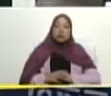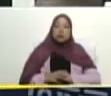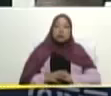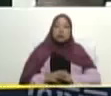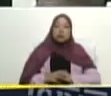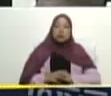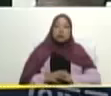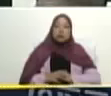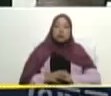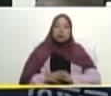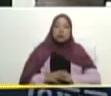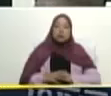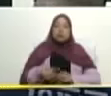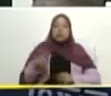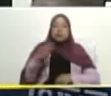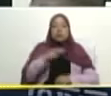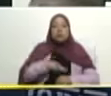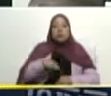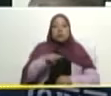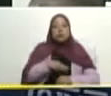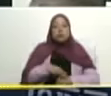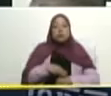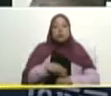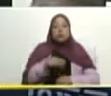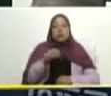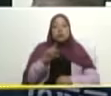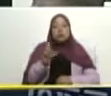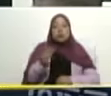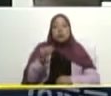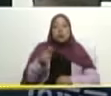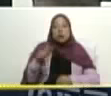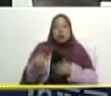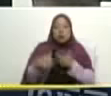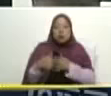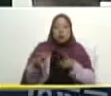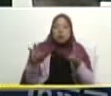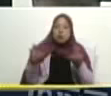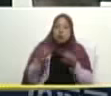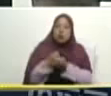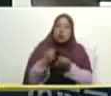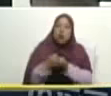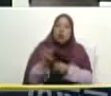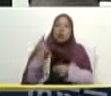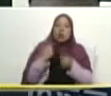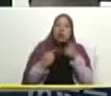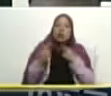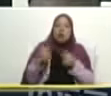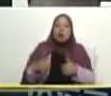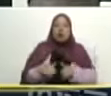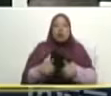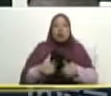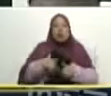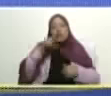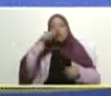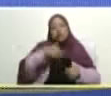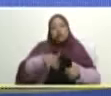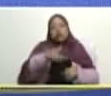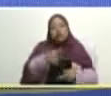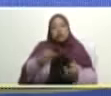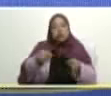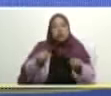la gran misión agrovenezuela bueno la gran misión barrio nuevo barrio tricolor muy afectada por el bloqueo